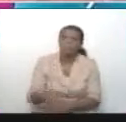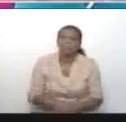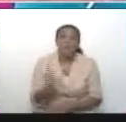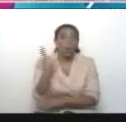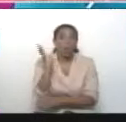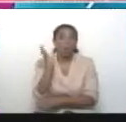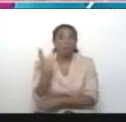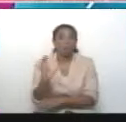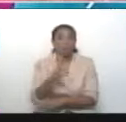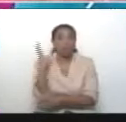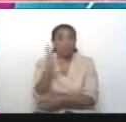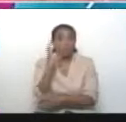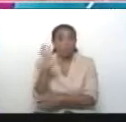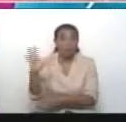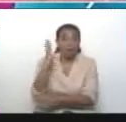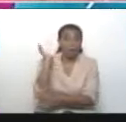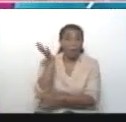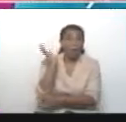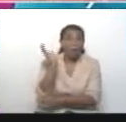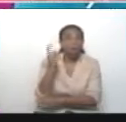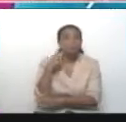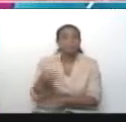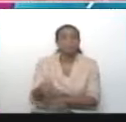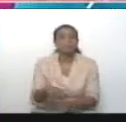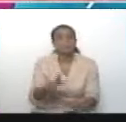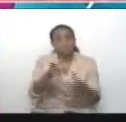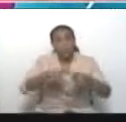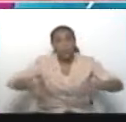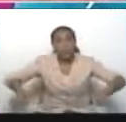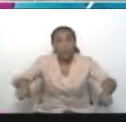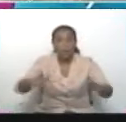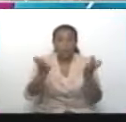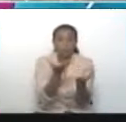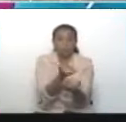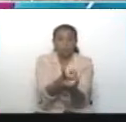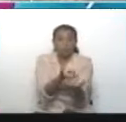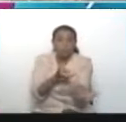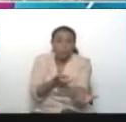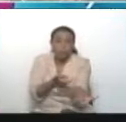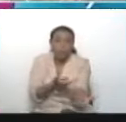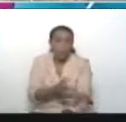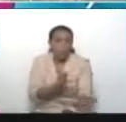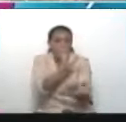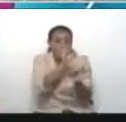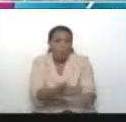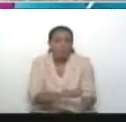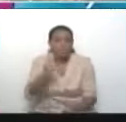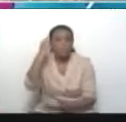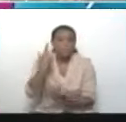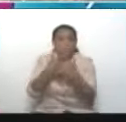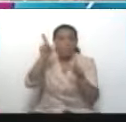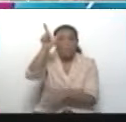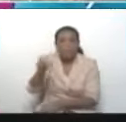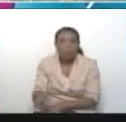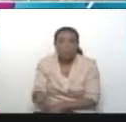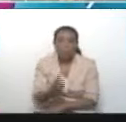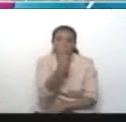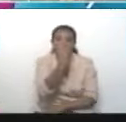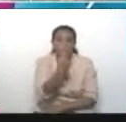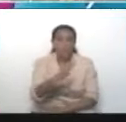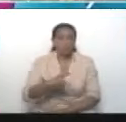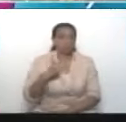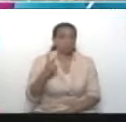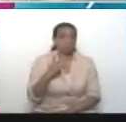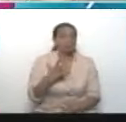Congreso de Colombia. Le pusieron en su féretro la orden Simón Bolívar en su primera